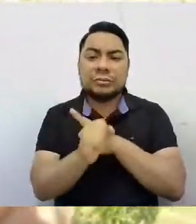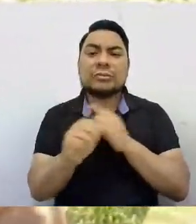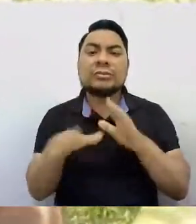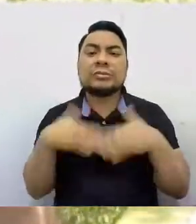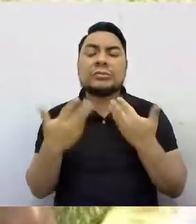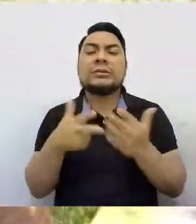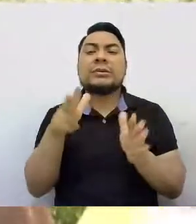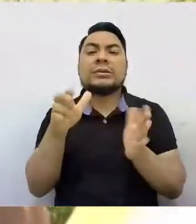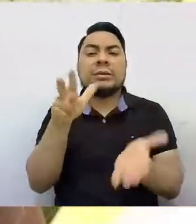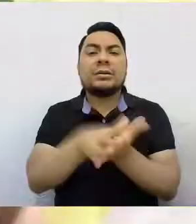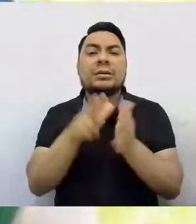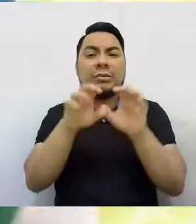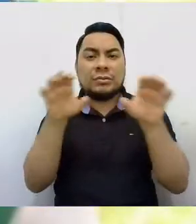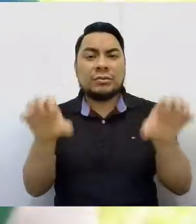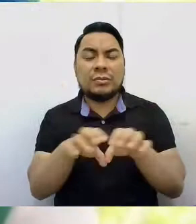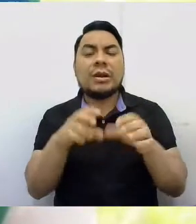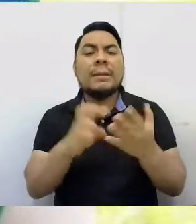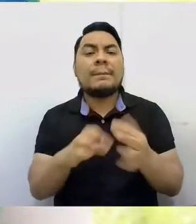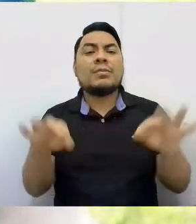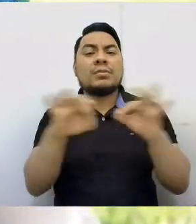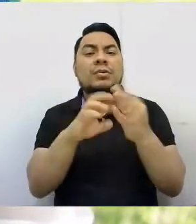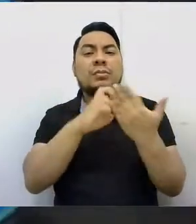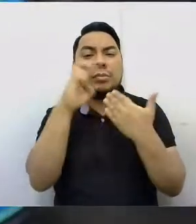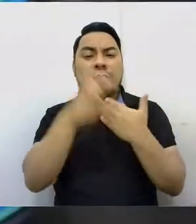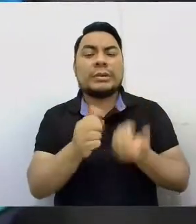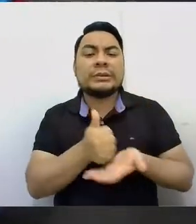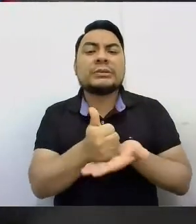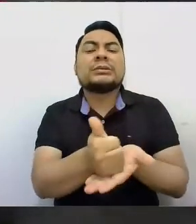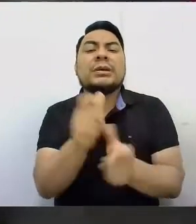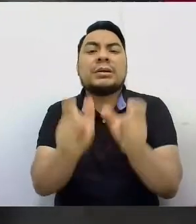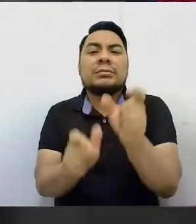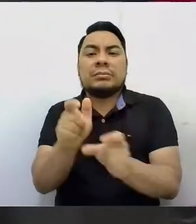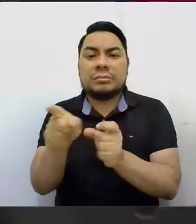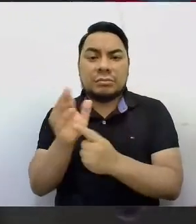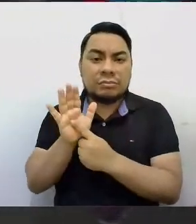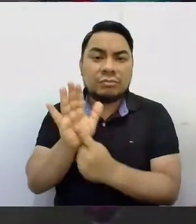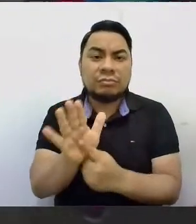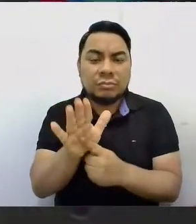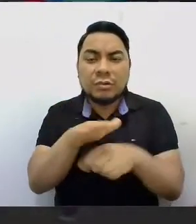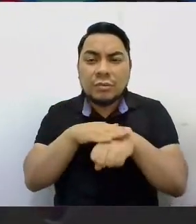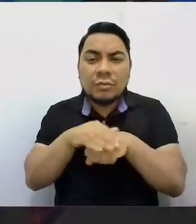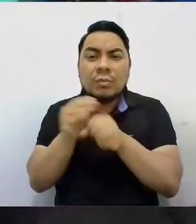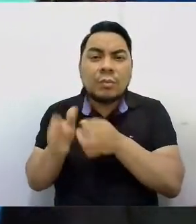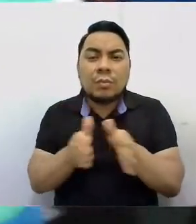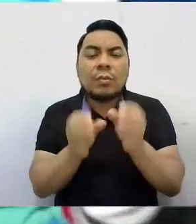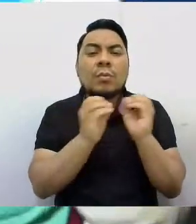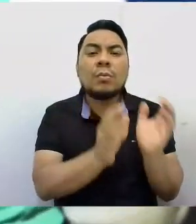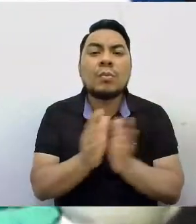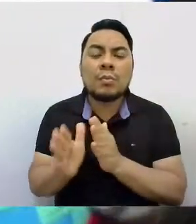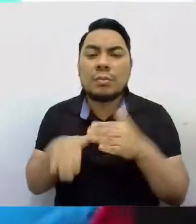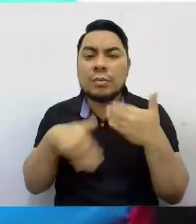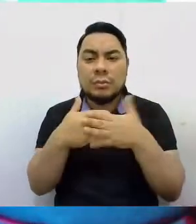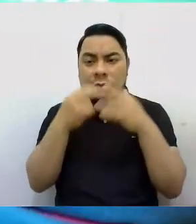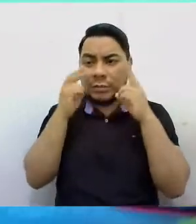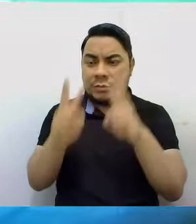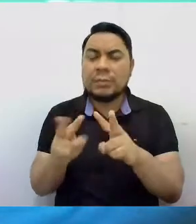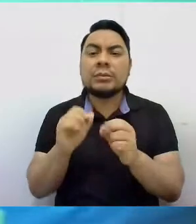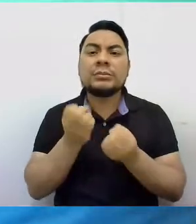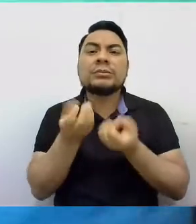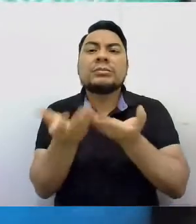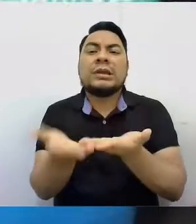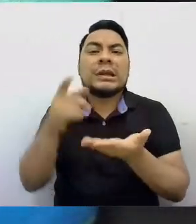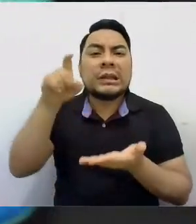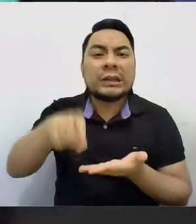este importante programa de servicio al ciudadano que demuestra la estrategia organizativa con miras a dar respuesta a las necesidades